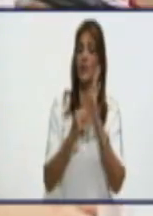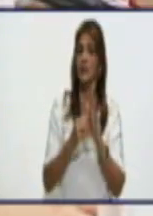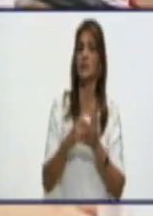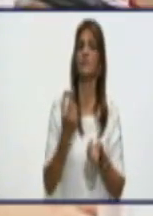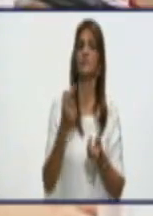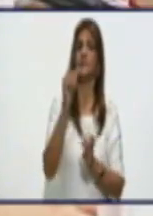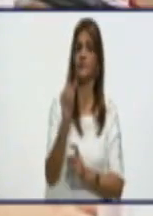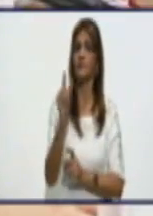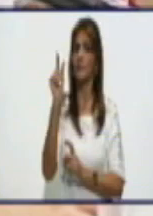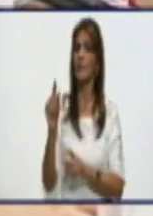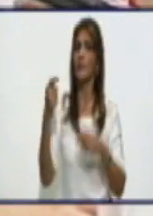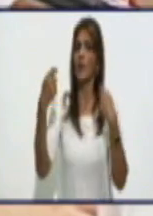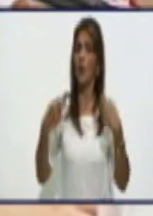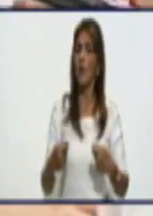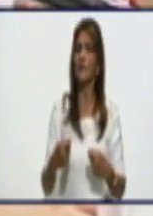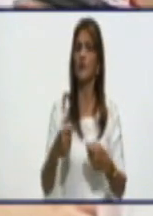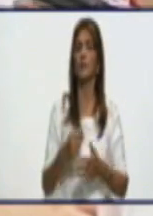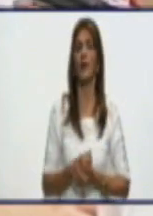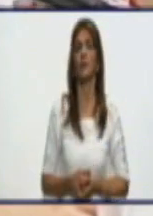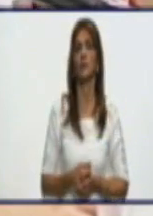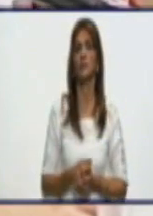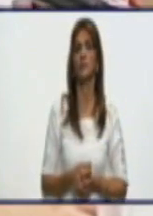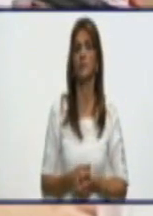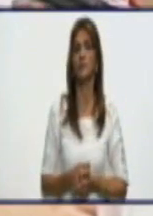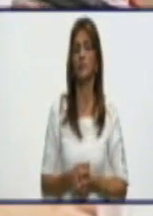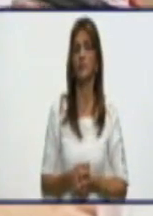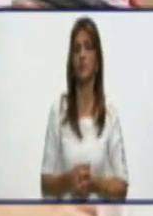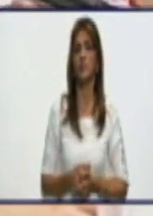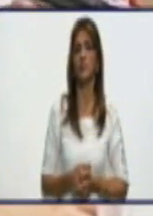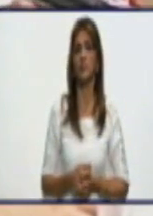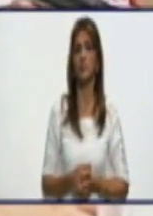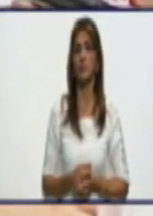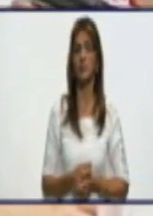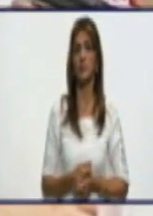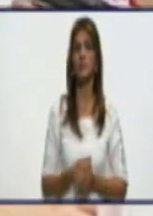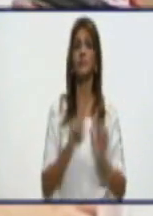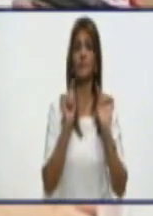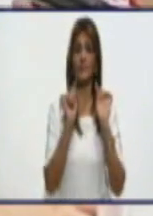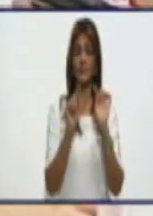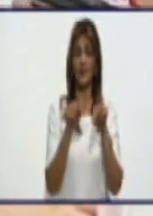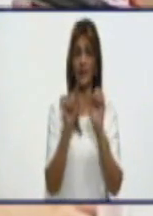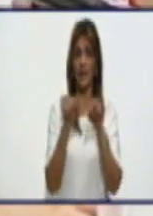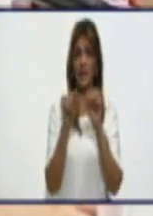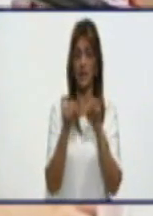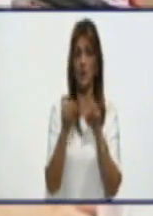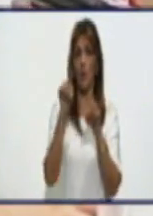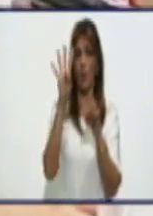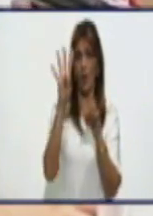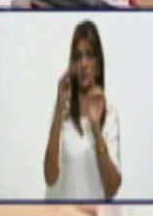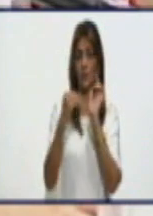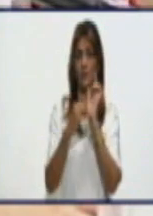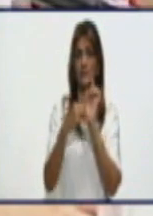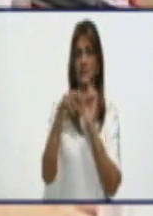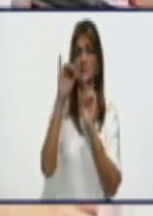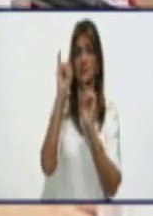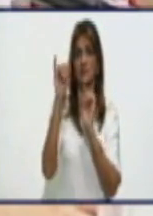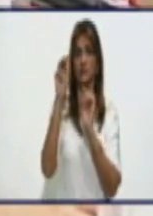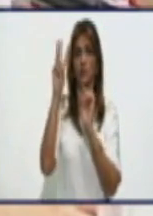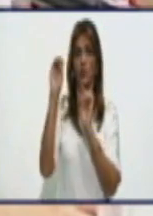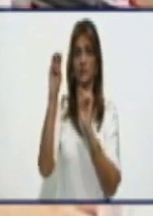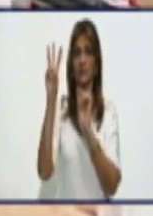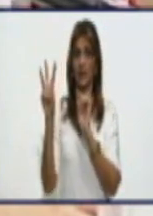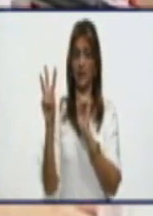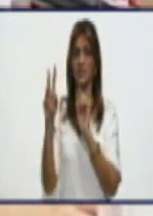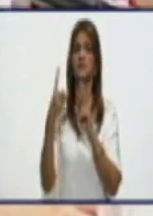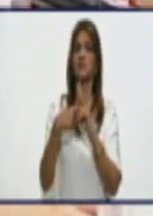confirmados para una tasa de 50,9. De ellos, 4,603 son autóctonos y 183